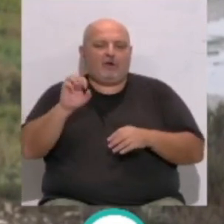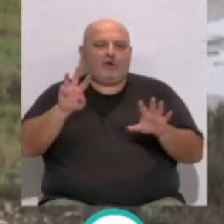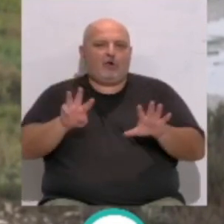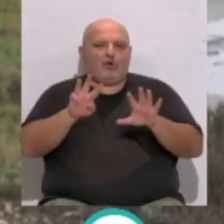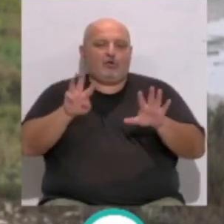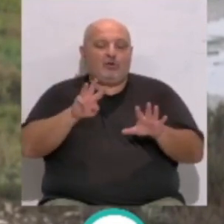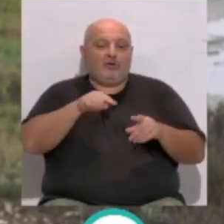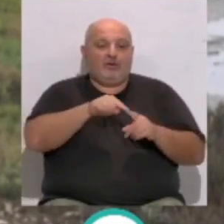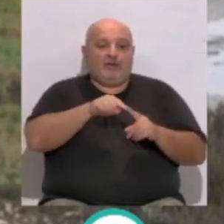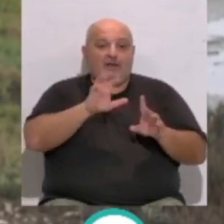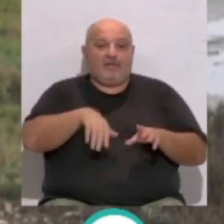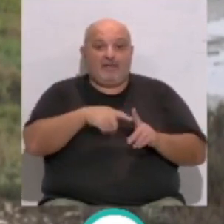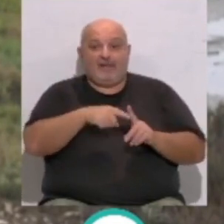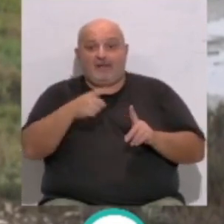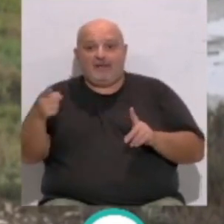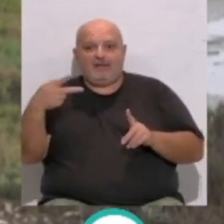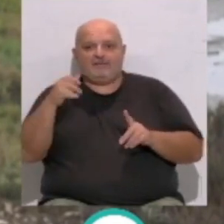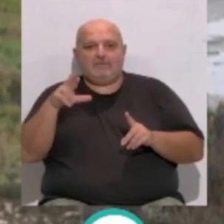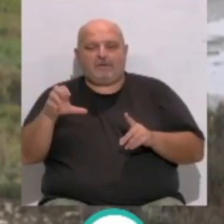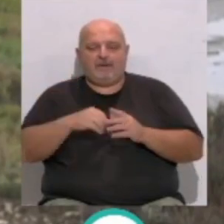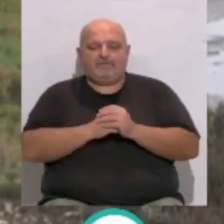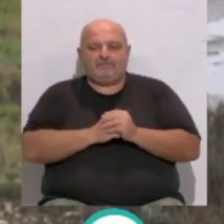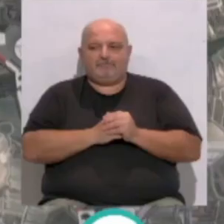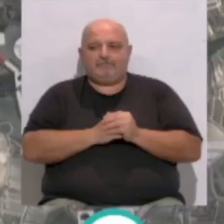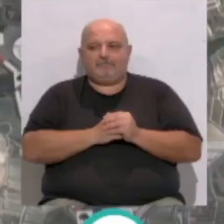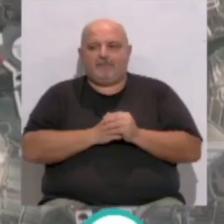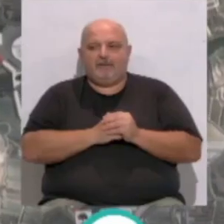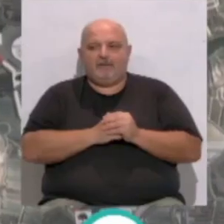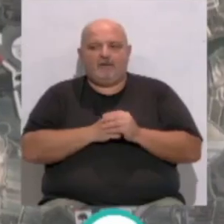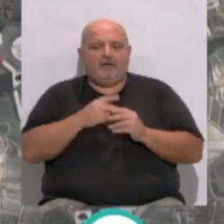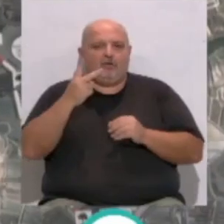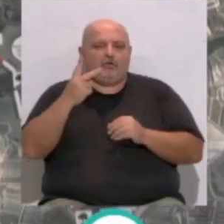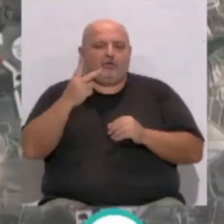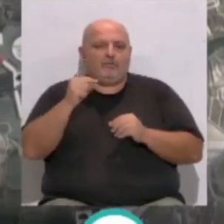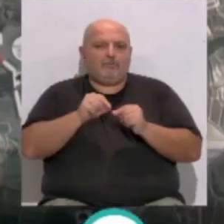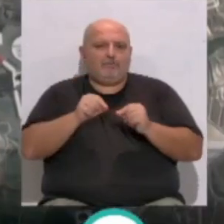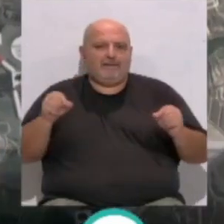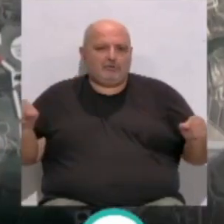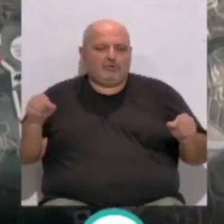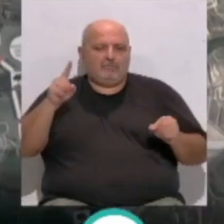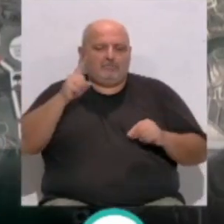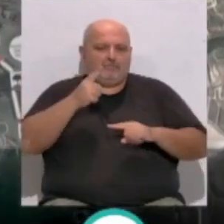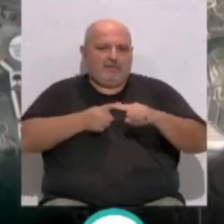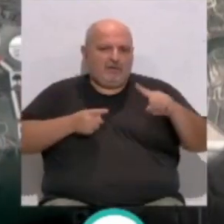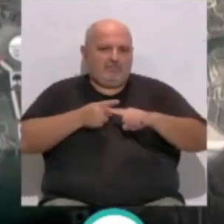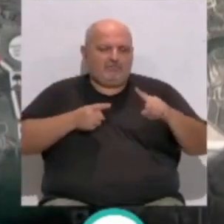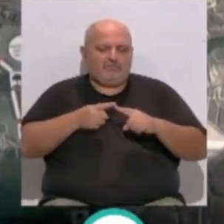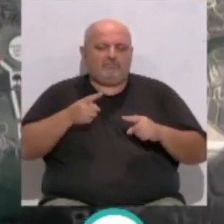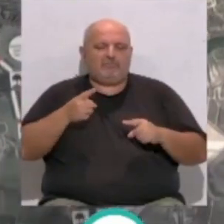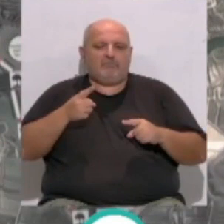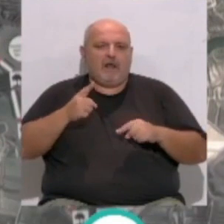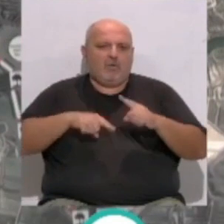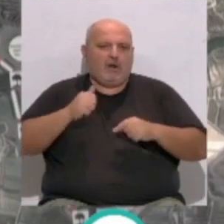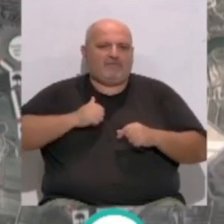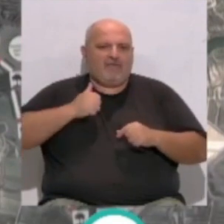conecta las localidades de Cádiz y de Chipre. Tiene dos metros y medio de anchura, se ha terminado en zahorra artificial y